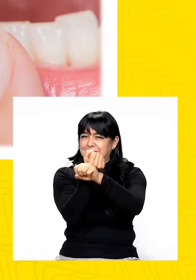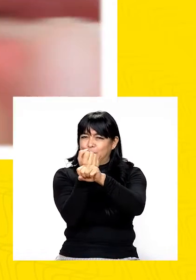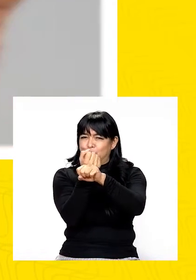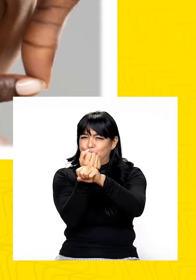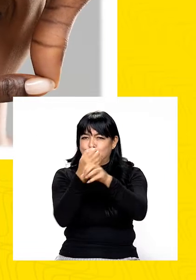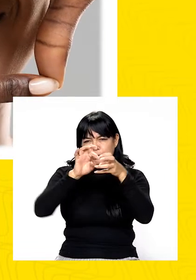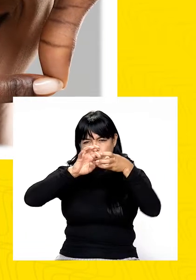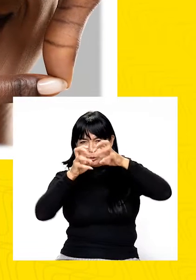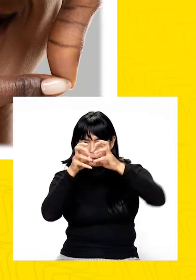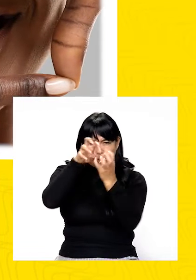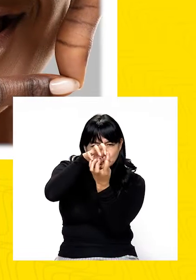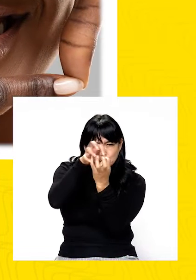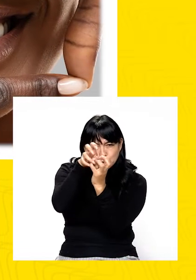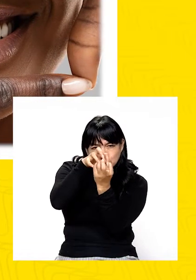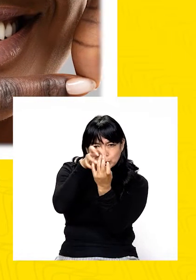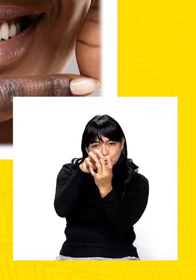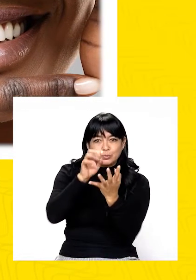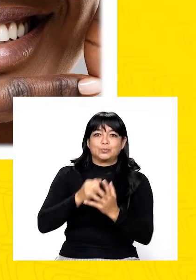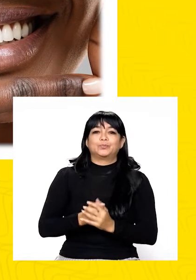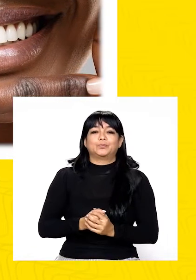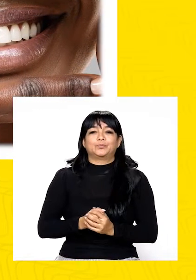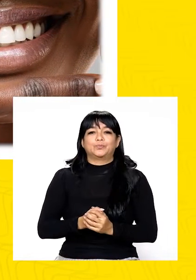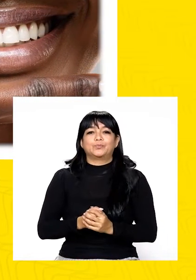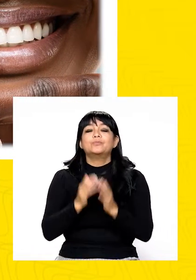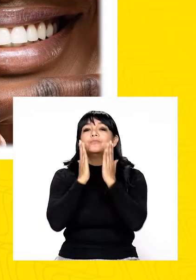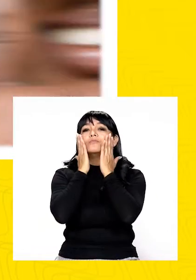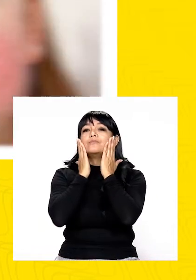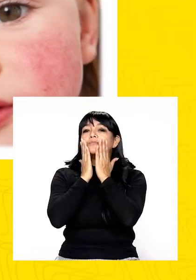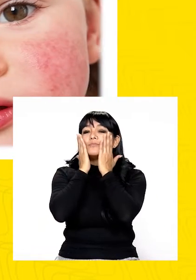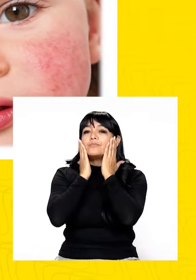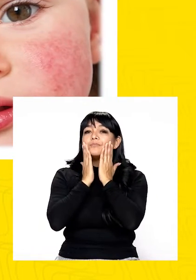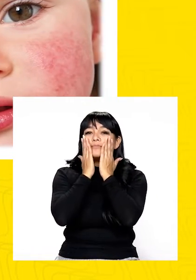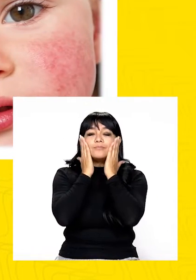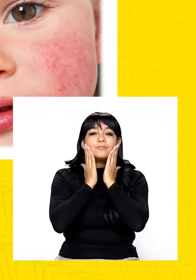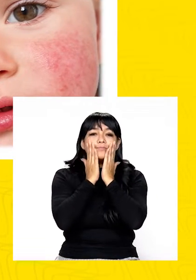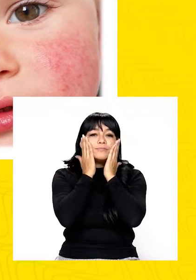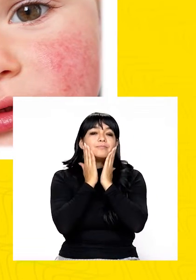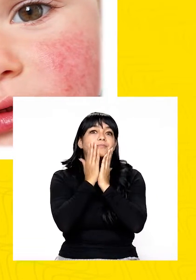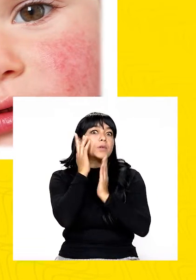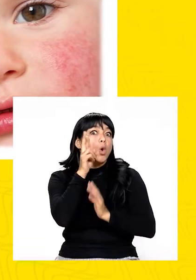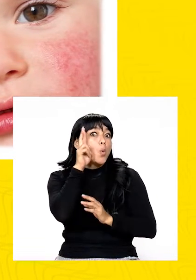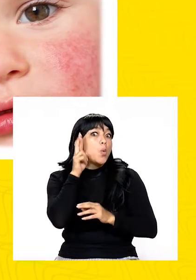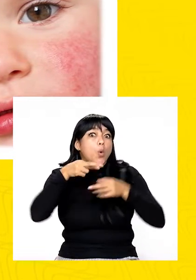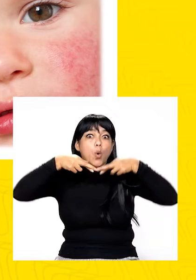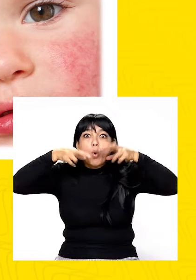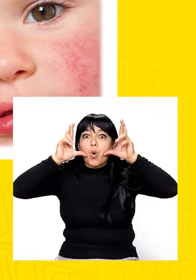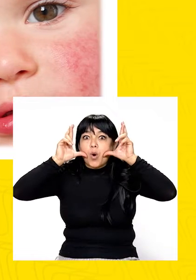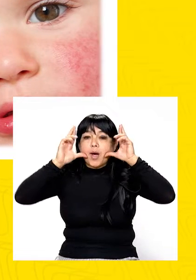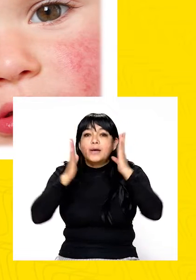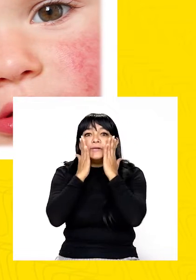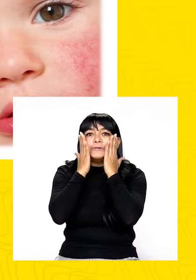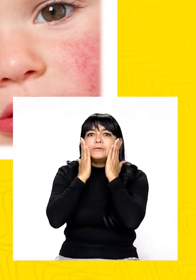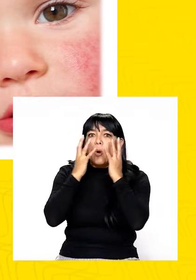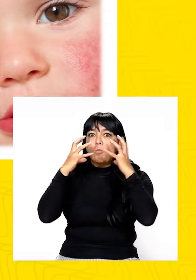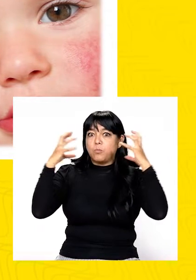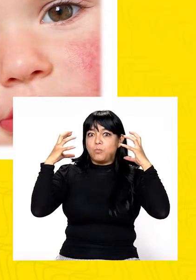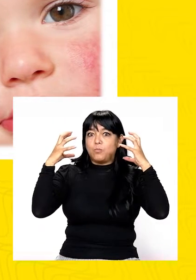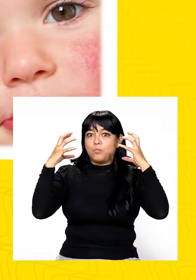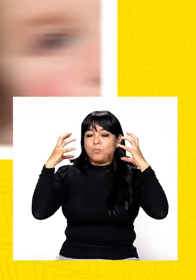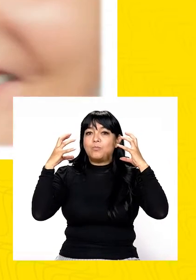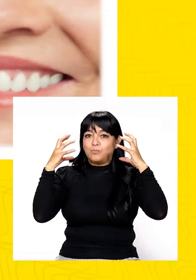blancos, amarillentos, torcidos. Ojos 4. Mejillas, rollizas,